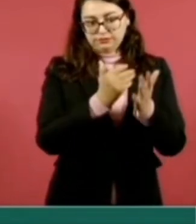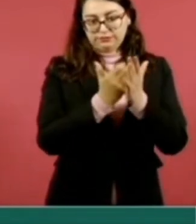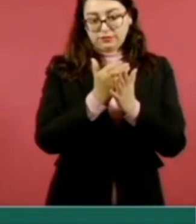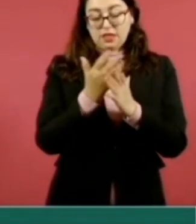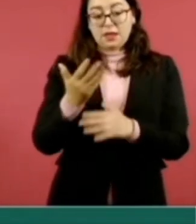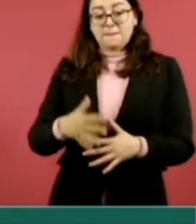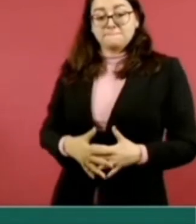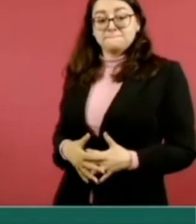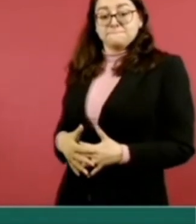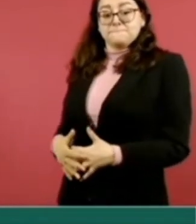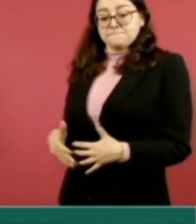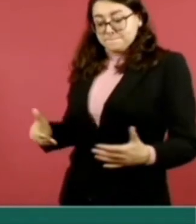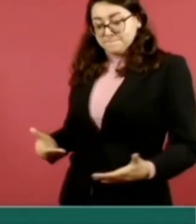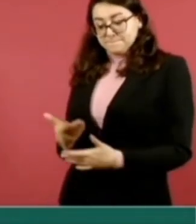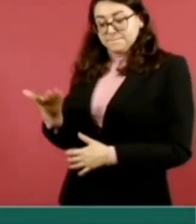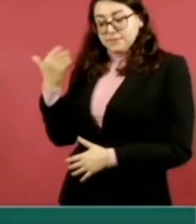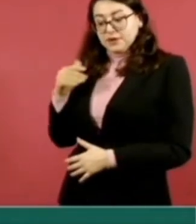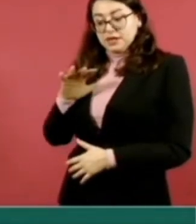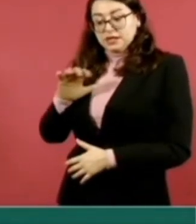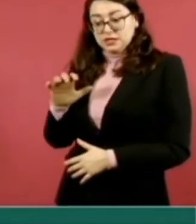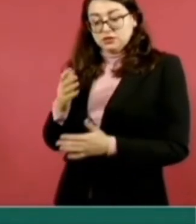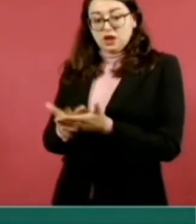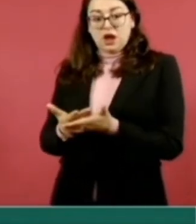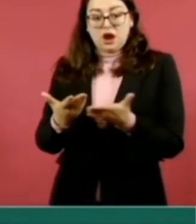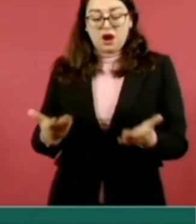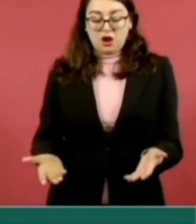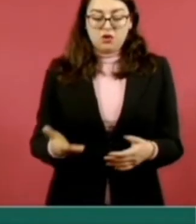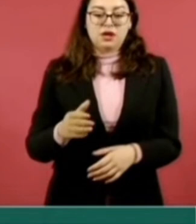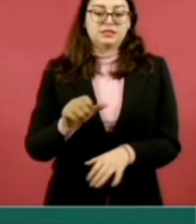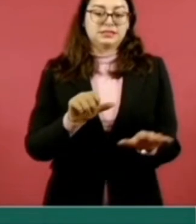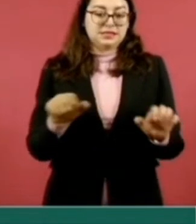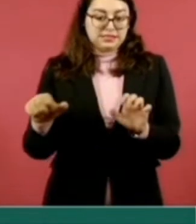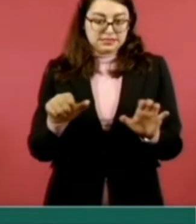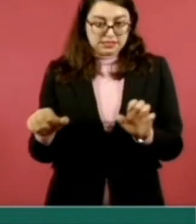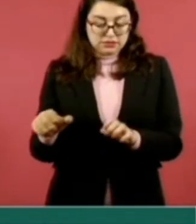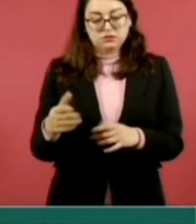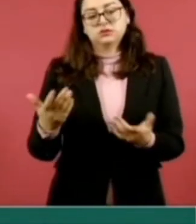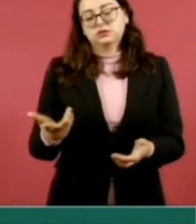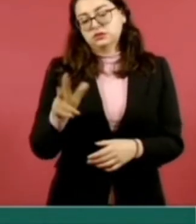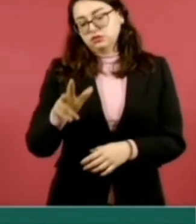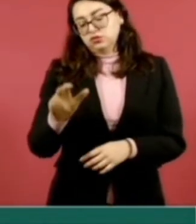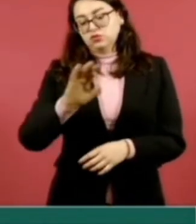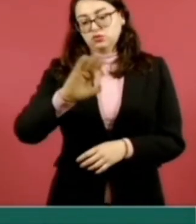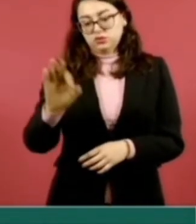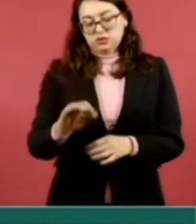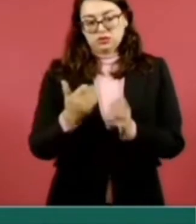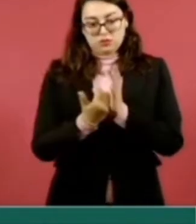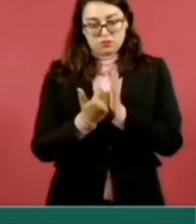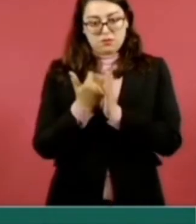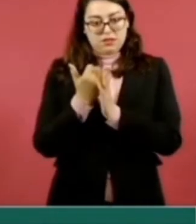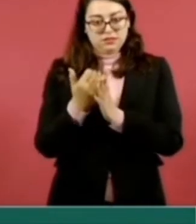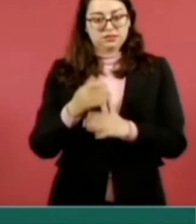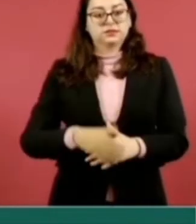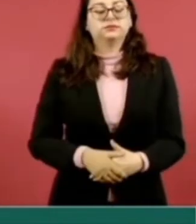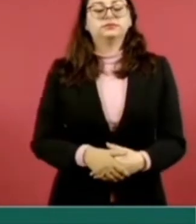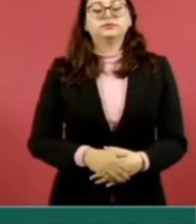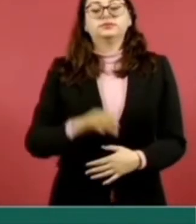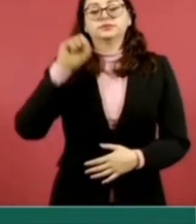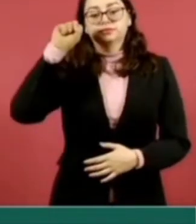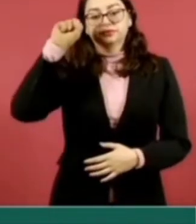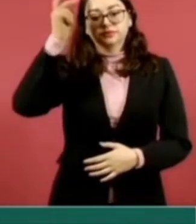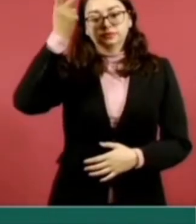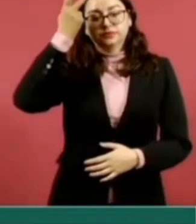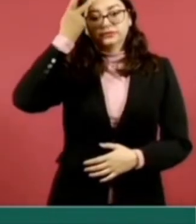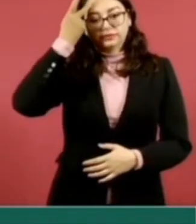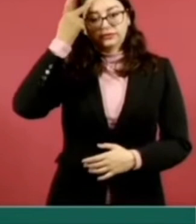de 558 a 658, un incremento del 18 por ciento. El caso de San Luis Potosí también tuvo